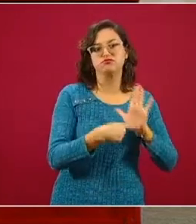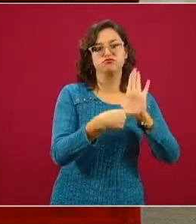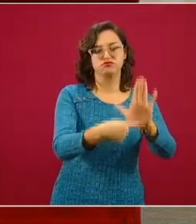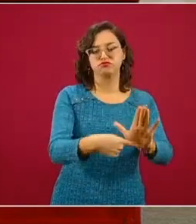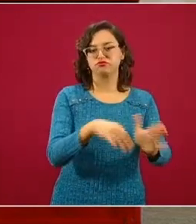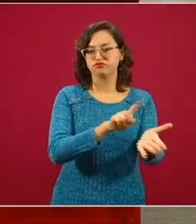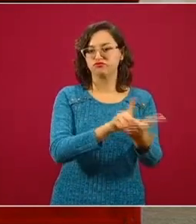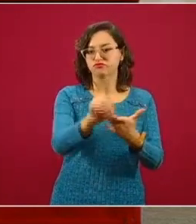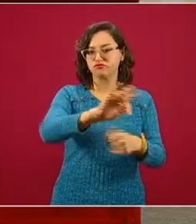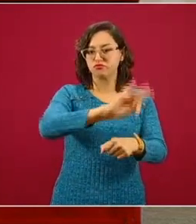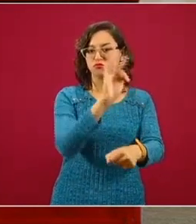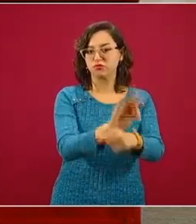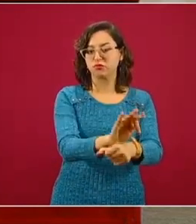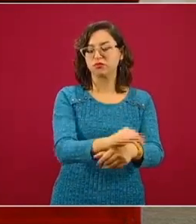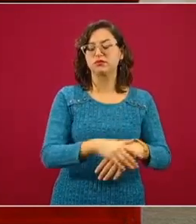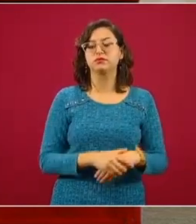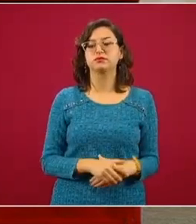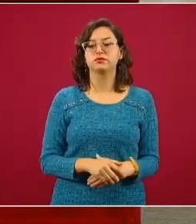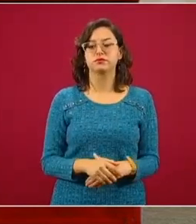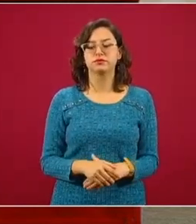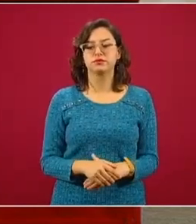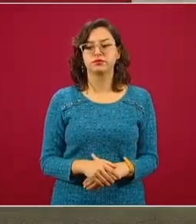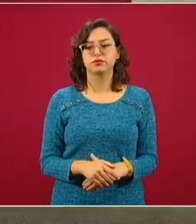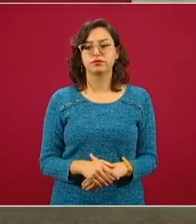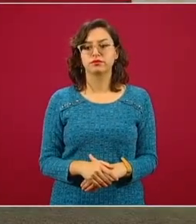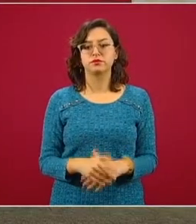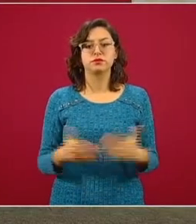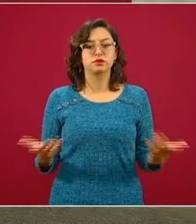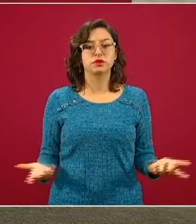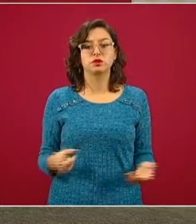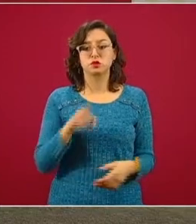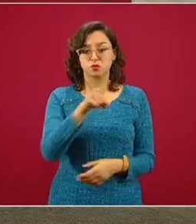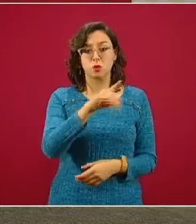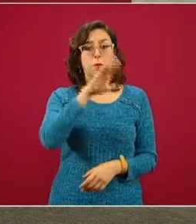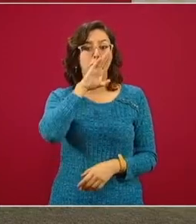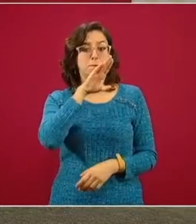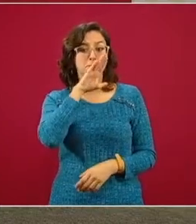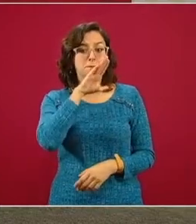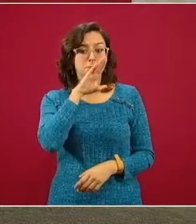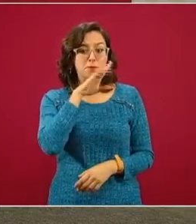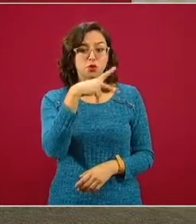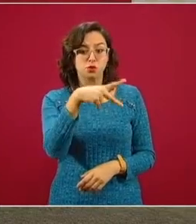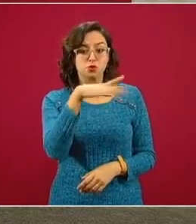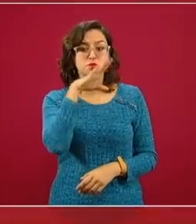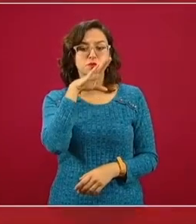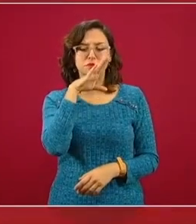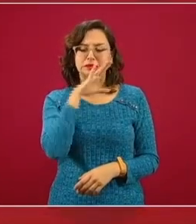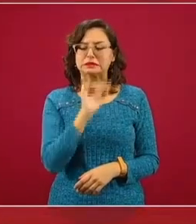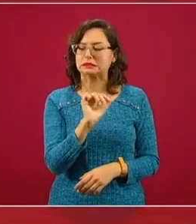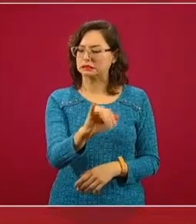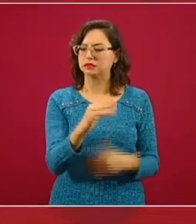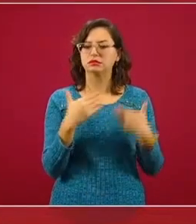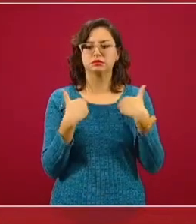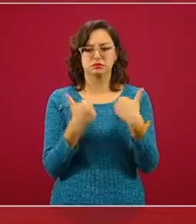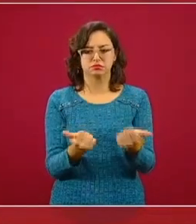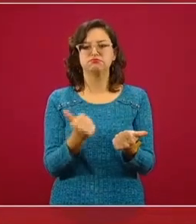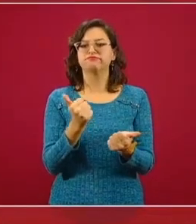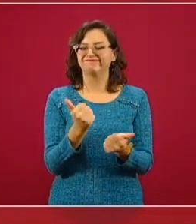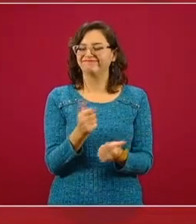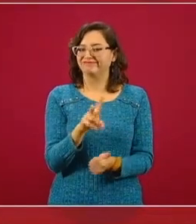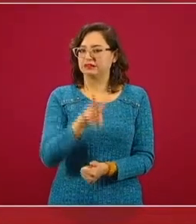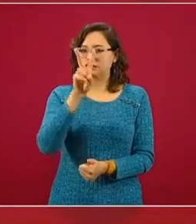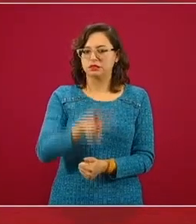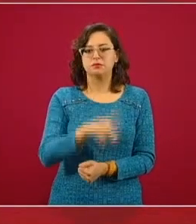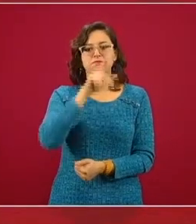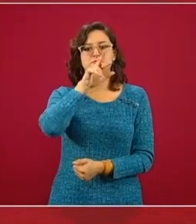Entonces, no hay razón, esto quisiera decirlo, no solamente en el caso de su mamá, me parece totalmente comprensible la preocupación que usted